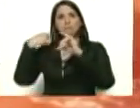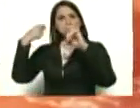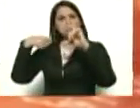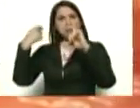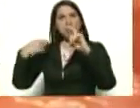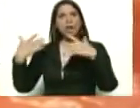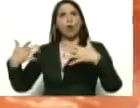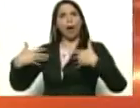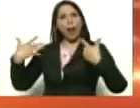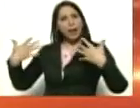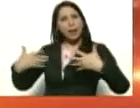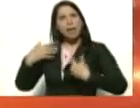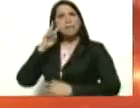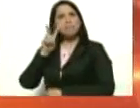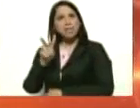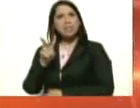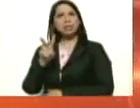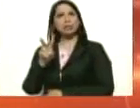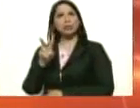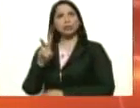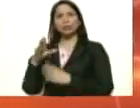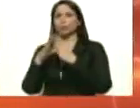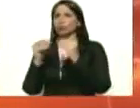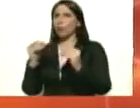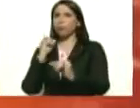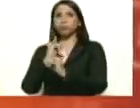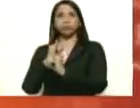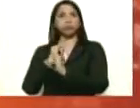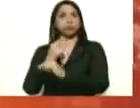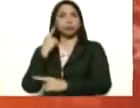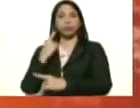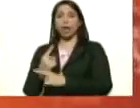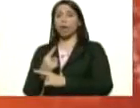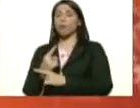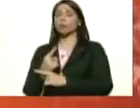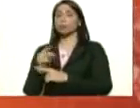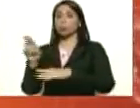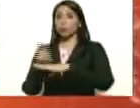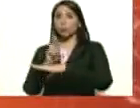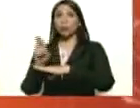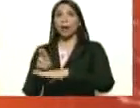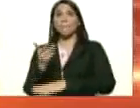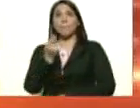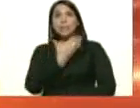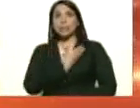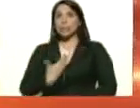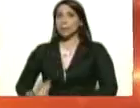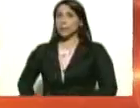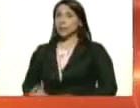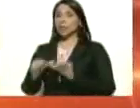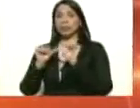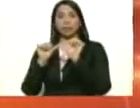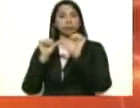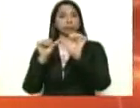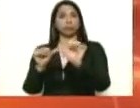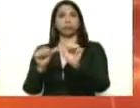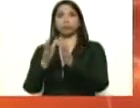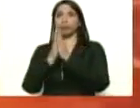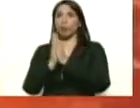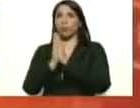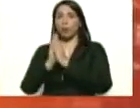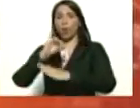alegres. Todas las redes sociales, tenemos que utilizar la vicepresidenta, permanentemente, Jorge Rodríguez,